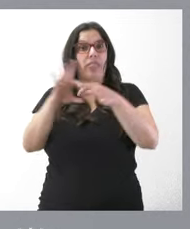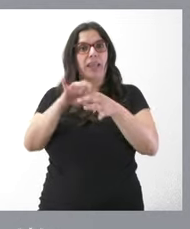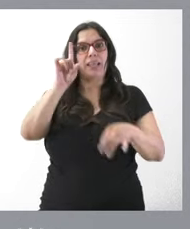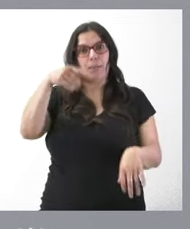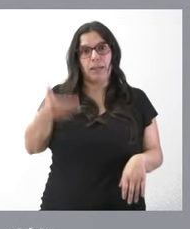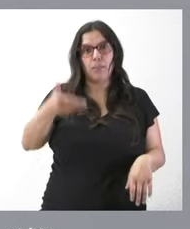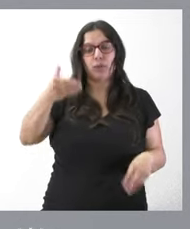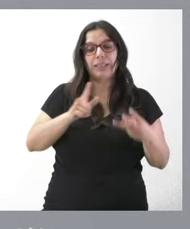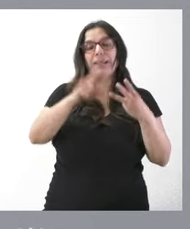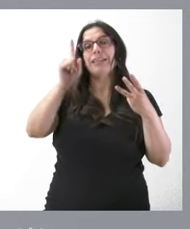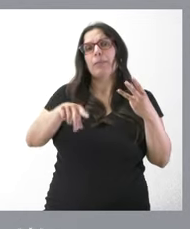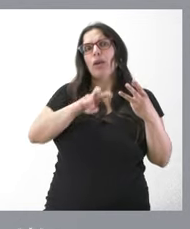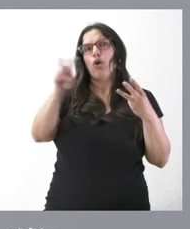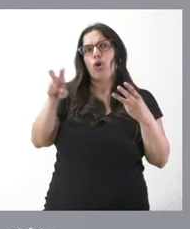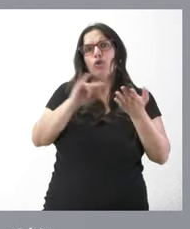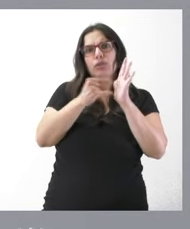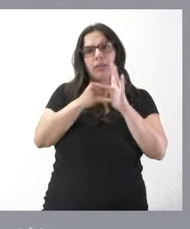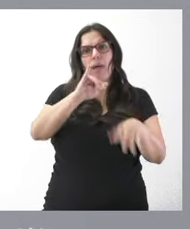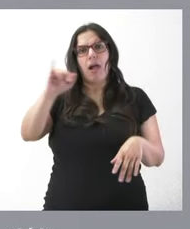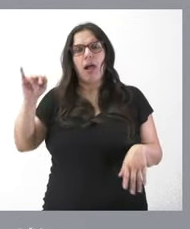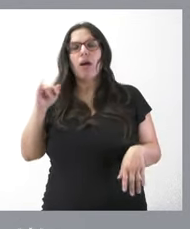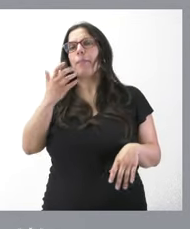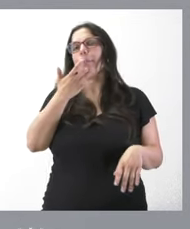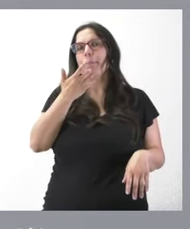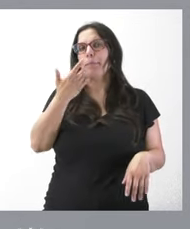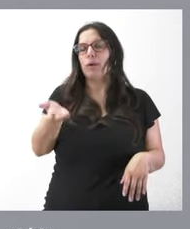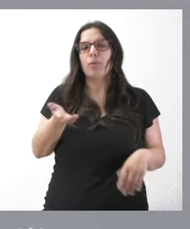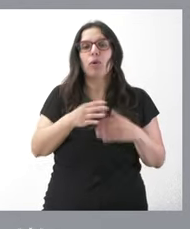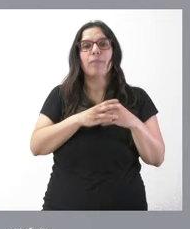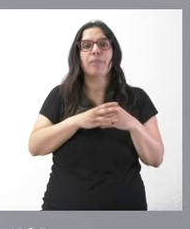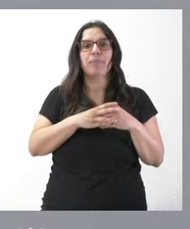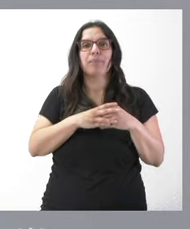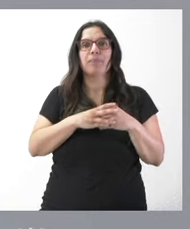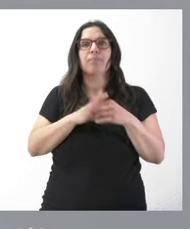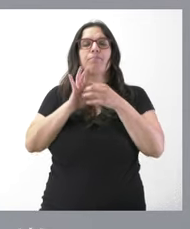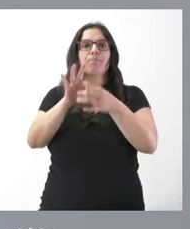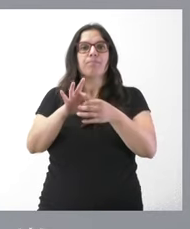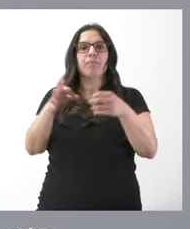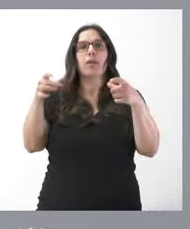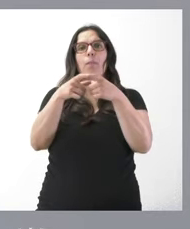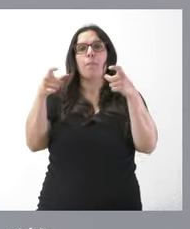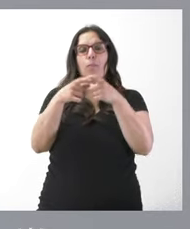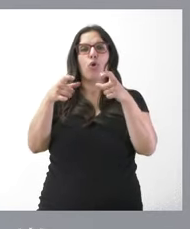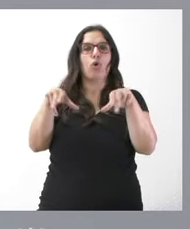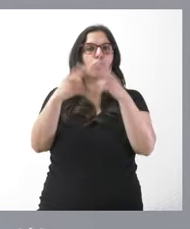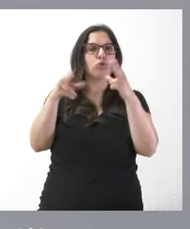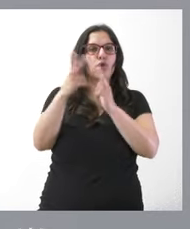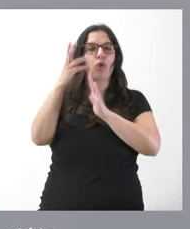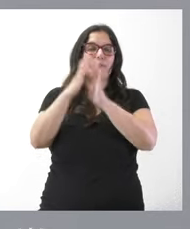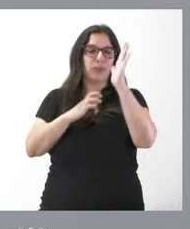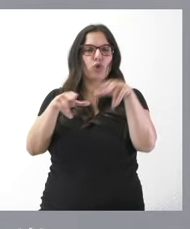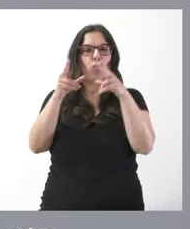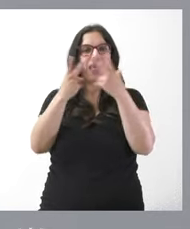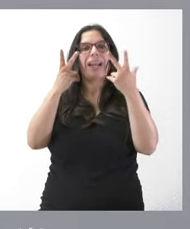y luego también tenemos otra serie de mecanismos como puedan ser por ejemplo todo lo que tiene que ver con el bono social térmico y otros en la medida en que